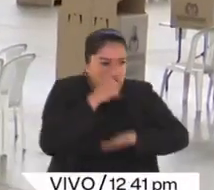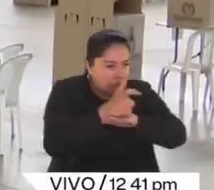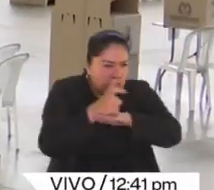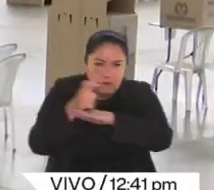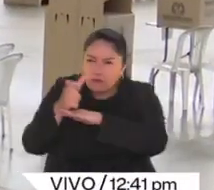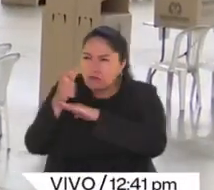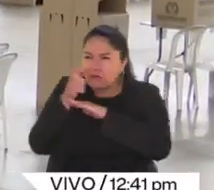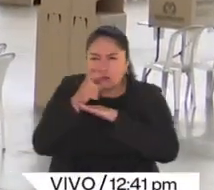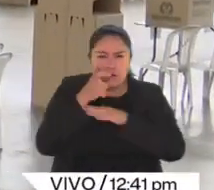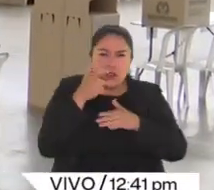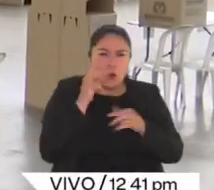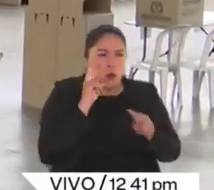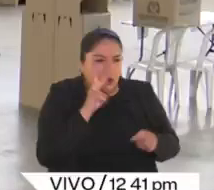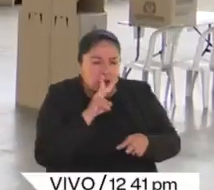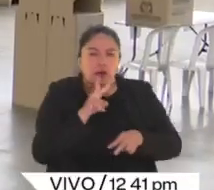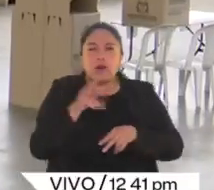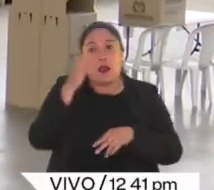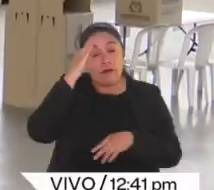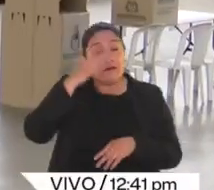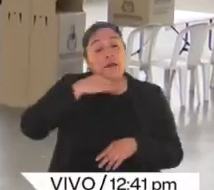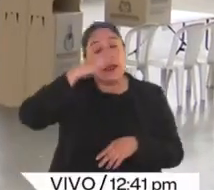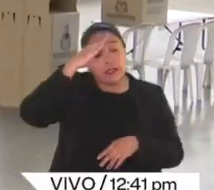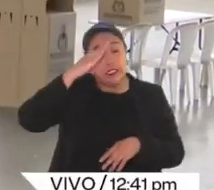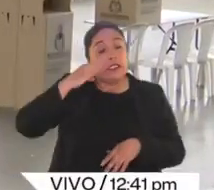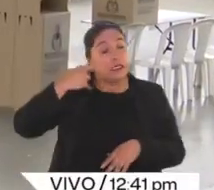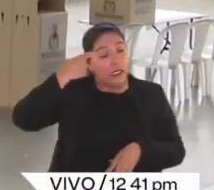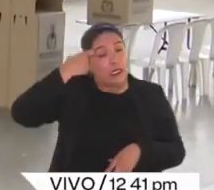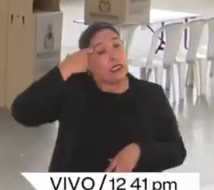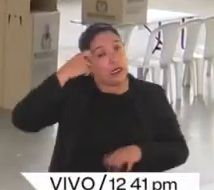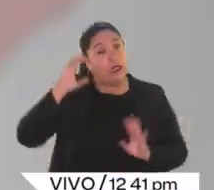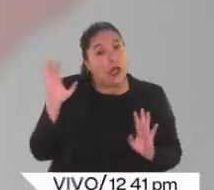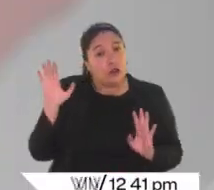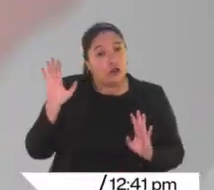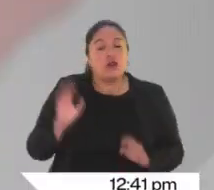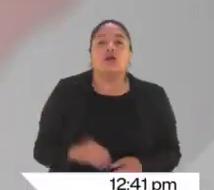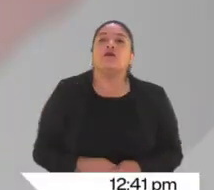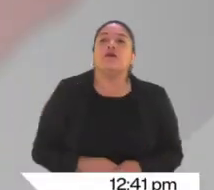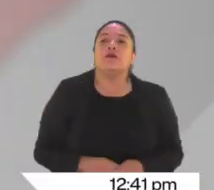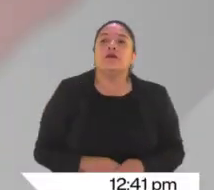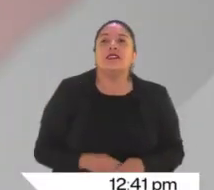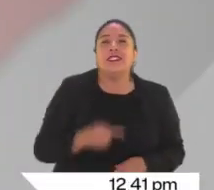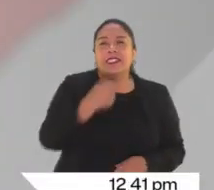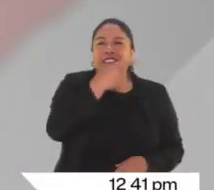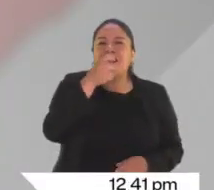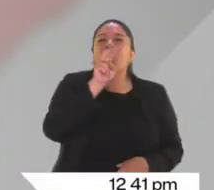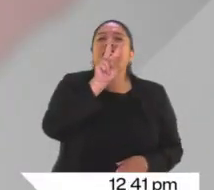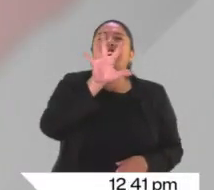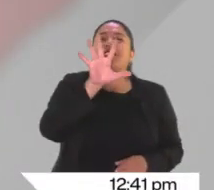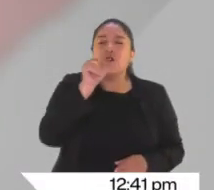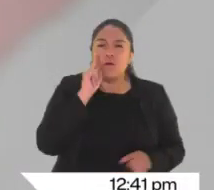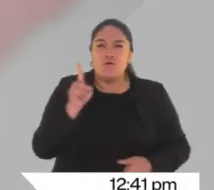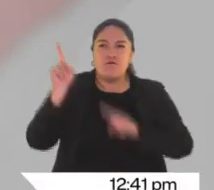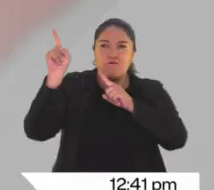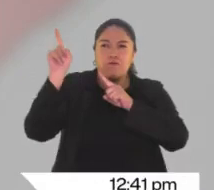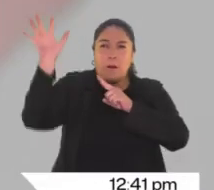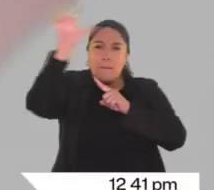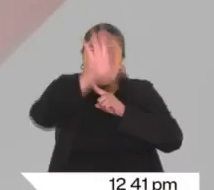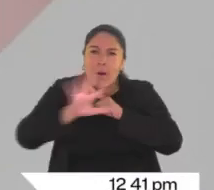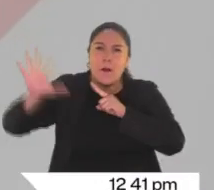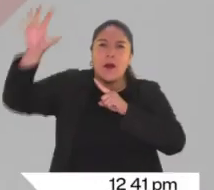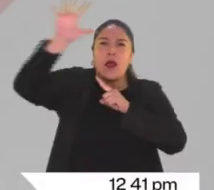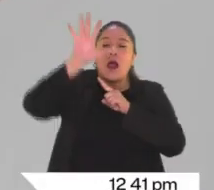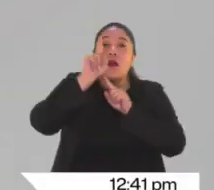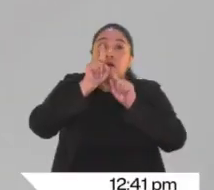Medellín es uno de sus municipios en riesgo. De los 125 municipios que tiene el departamento, 72